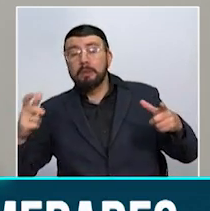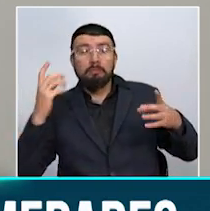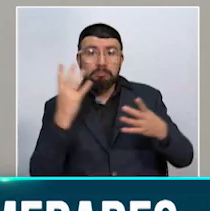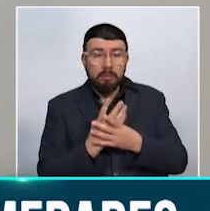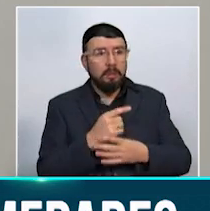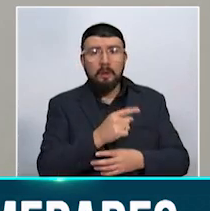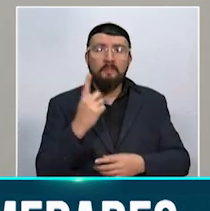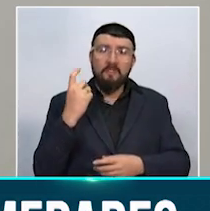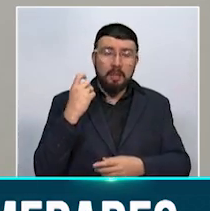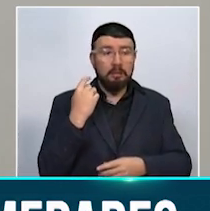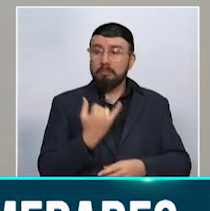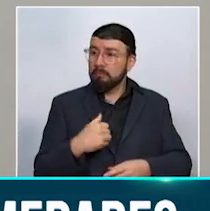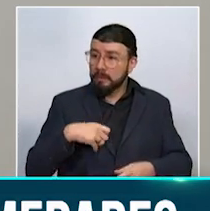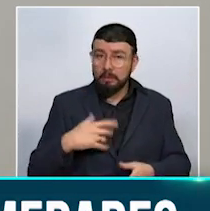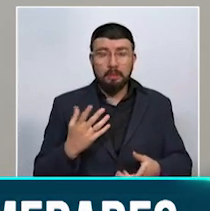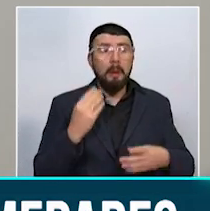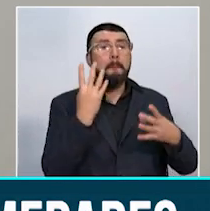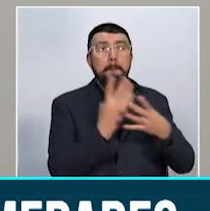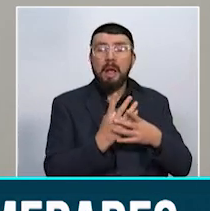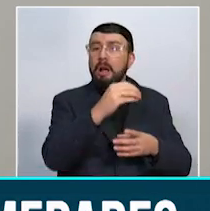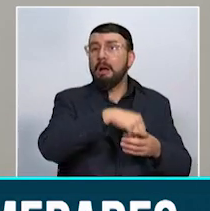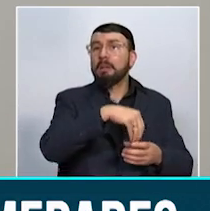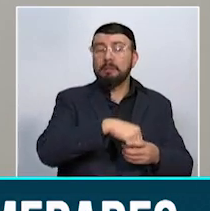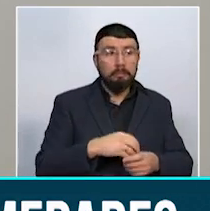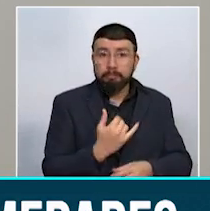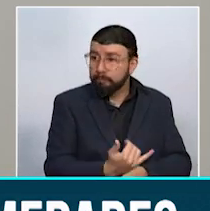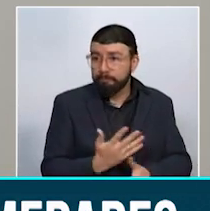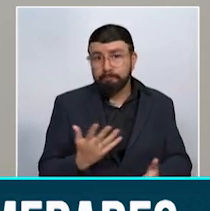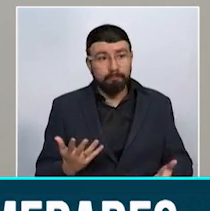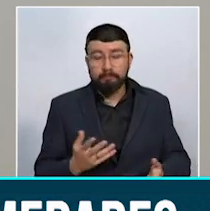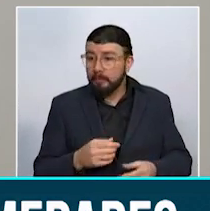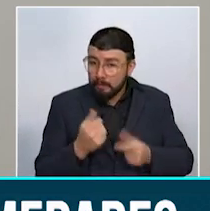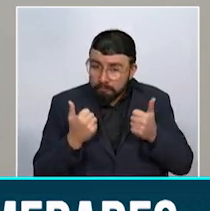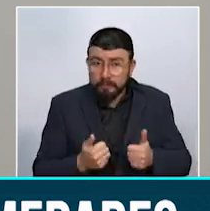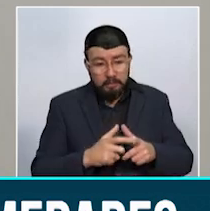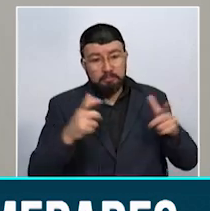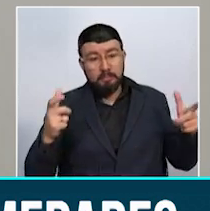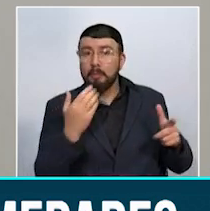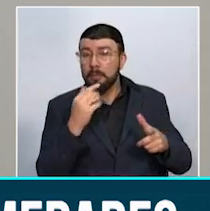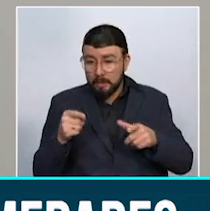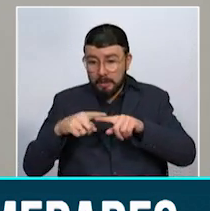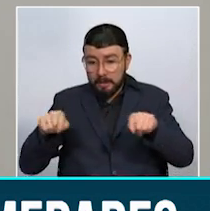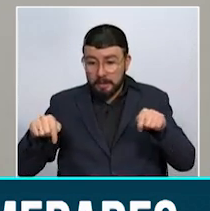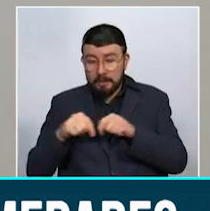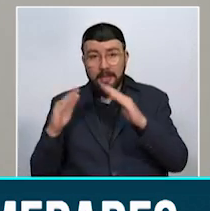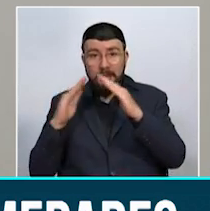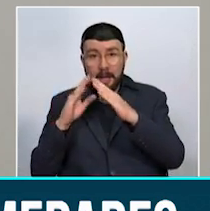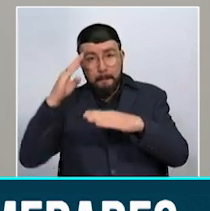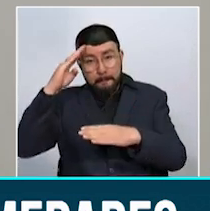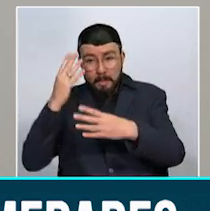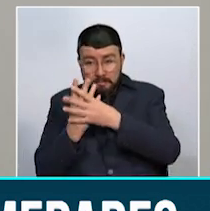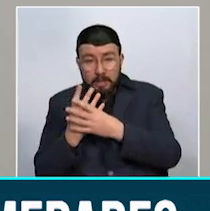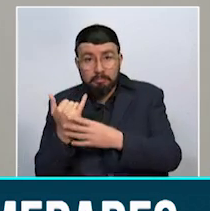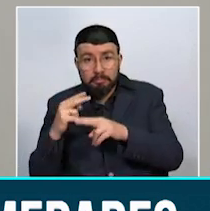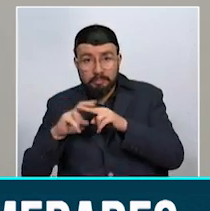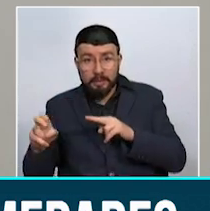que en este momento se tiene de cupos en establecimiento penitenciario hoy lo está supliendo la estación Manizales y el sitio